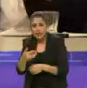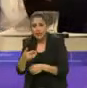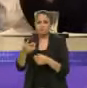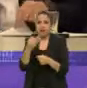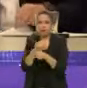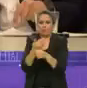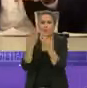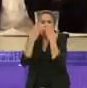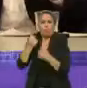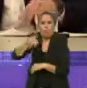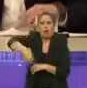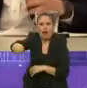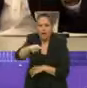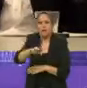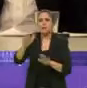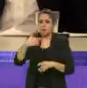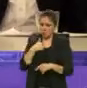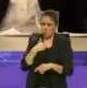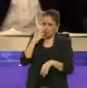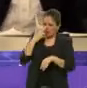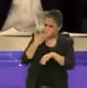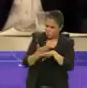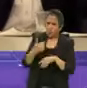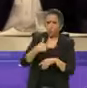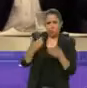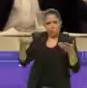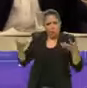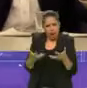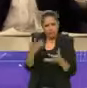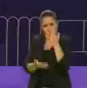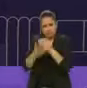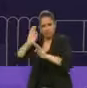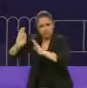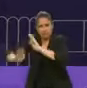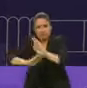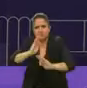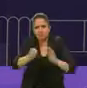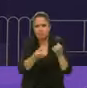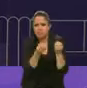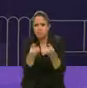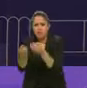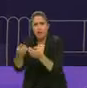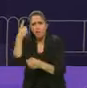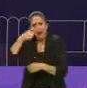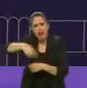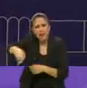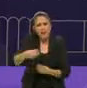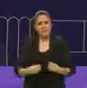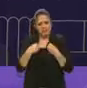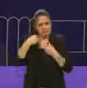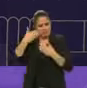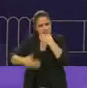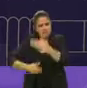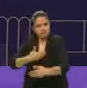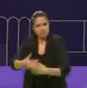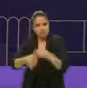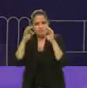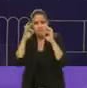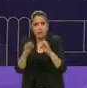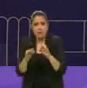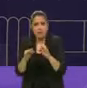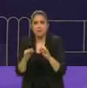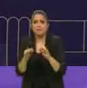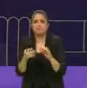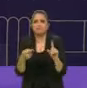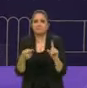Vamos a hacer el gobierno que con esa visión social le dé calidad de vida. Esa de la que no pueden